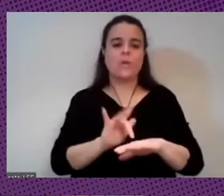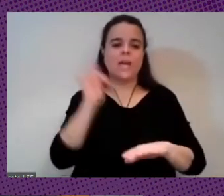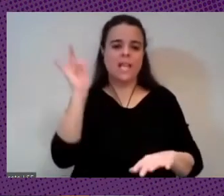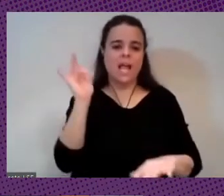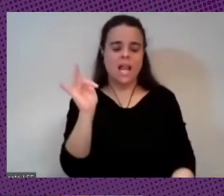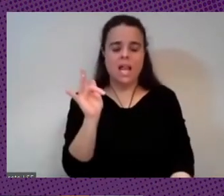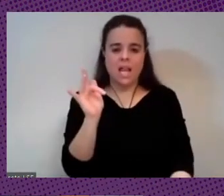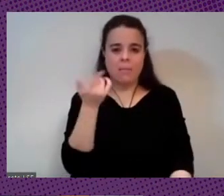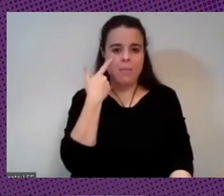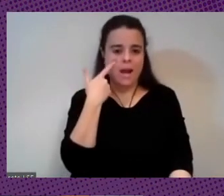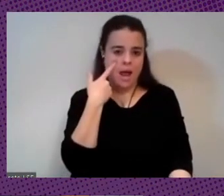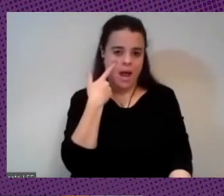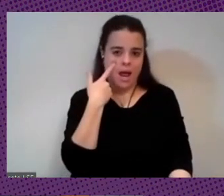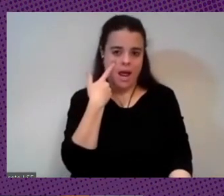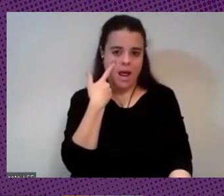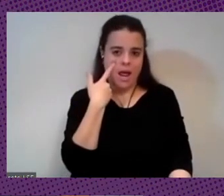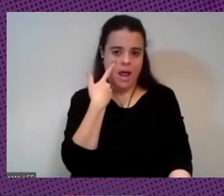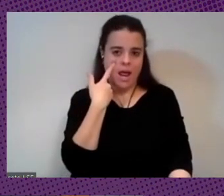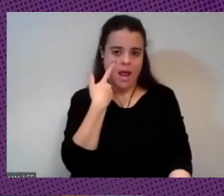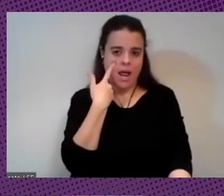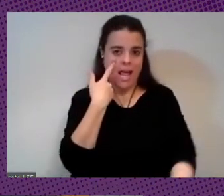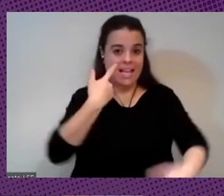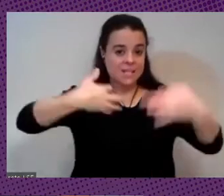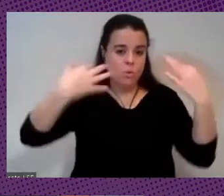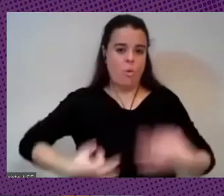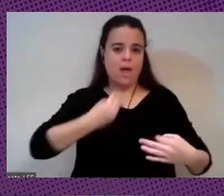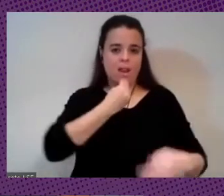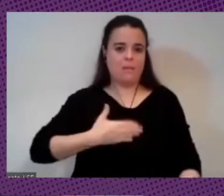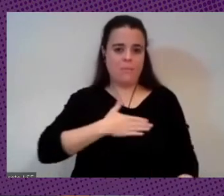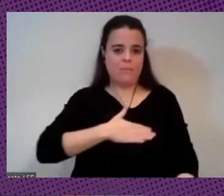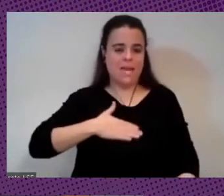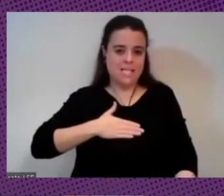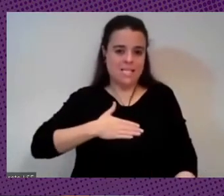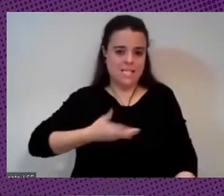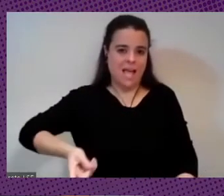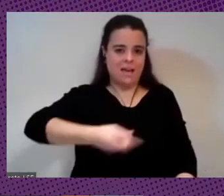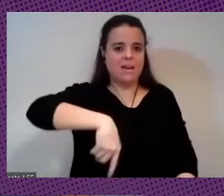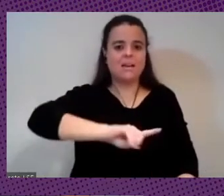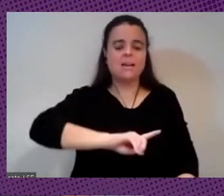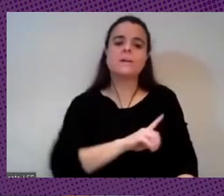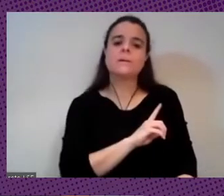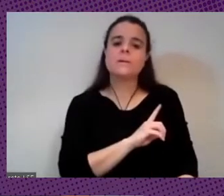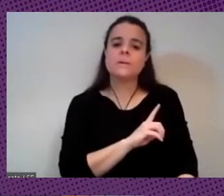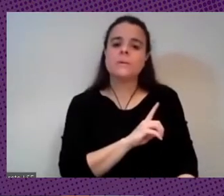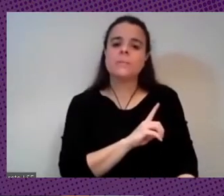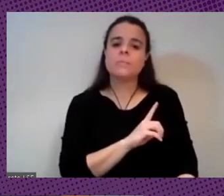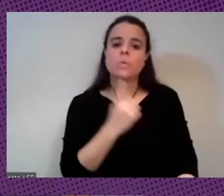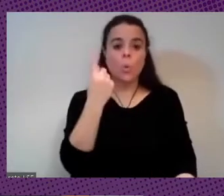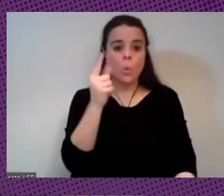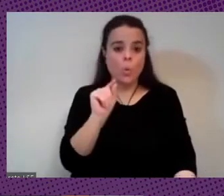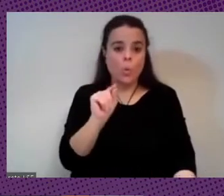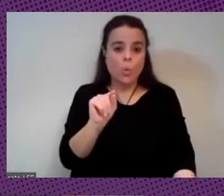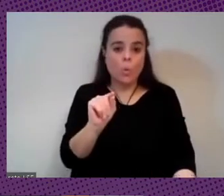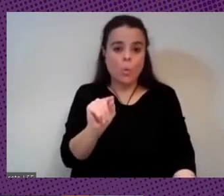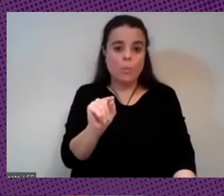para asegurar el bienestar de todas entonces tenemos un un minutillo de lo que se